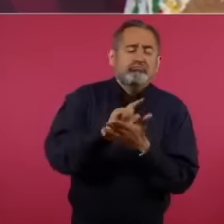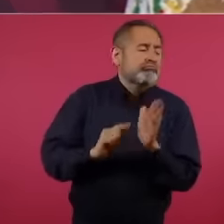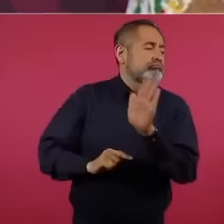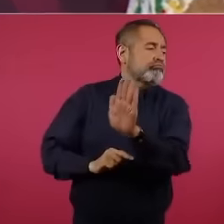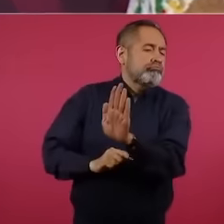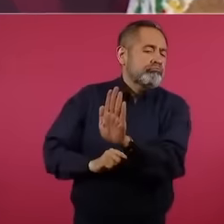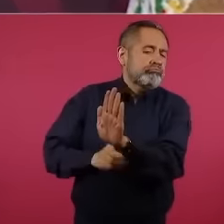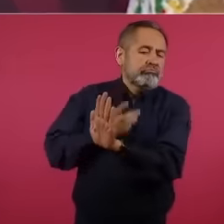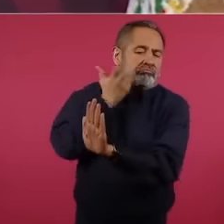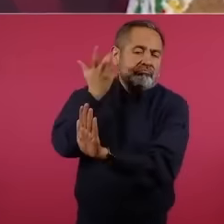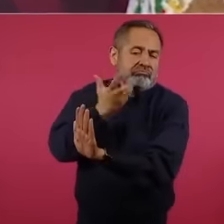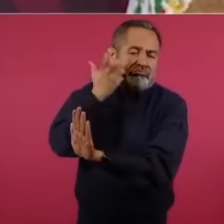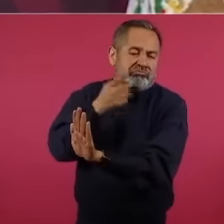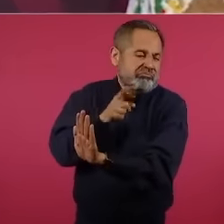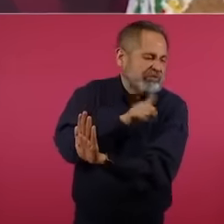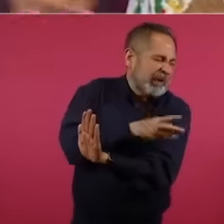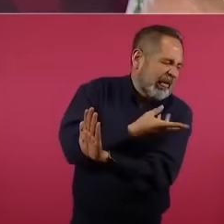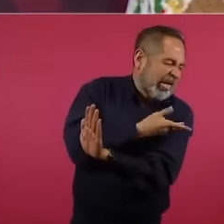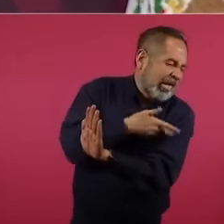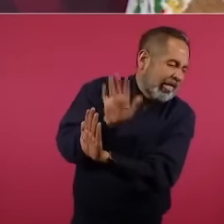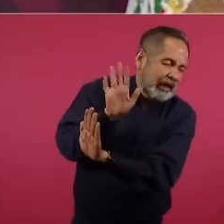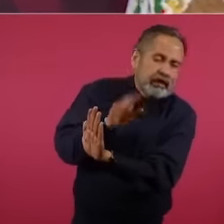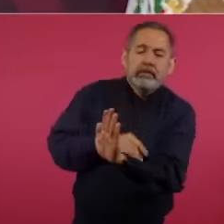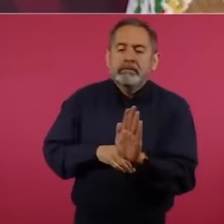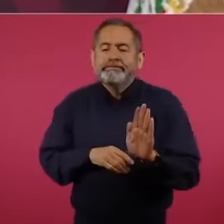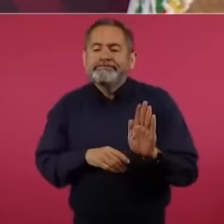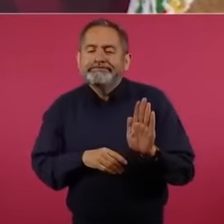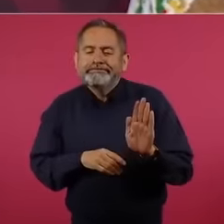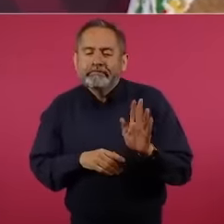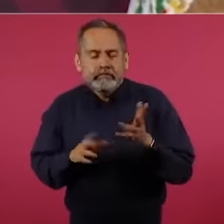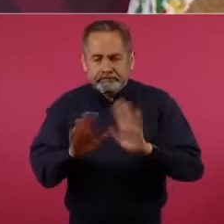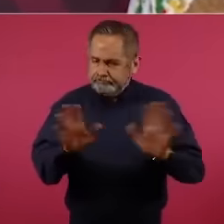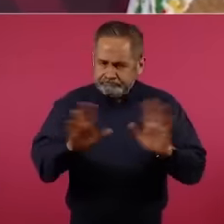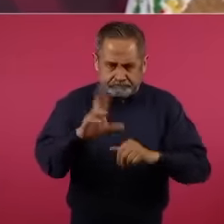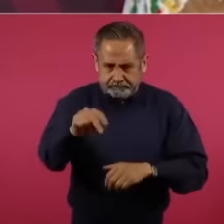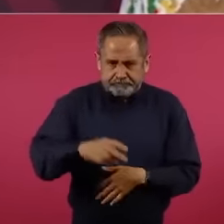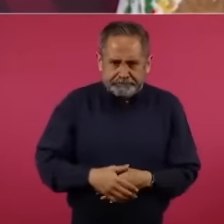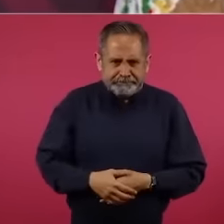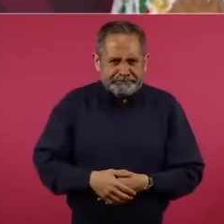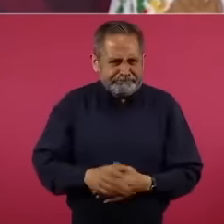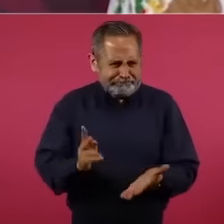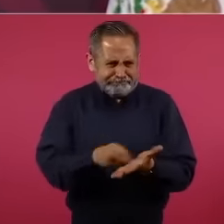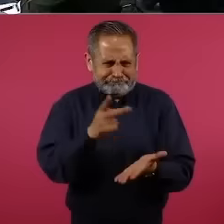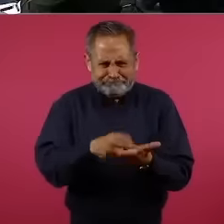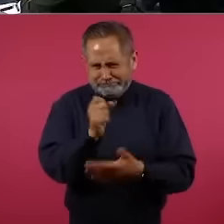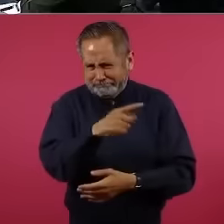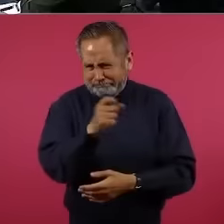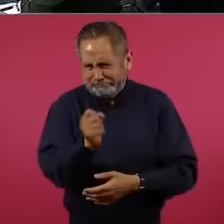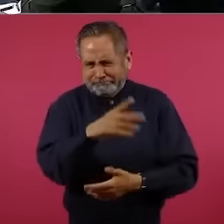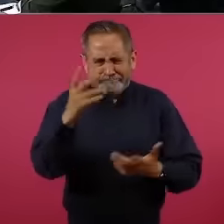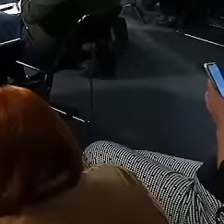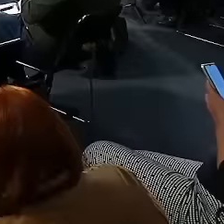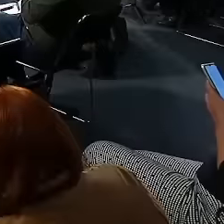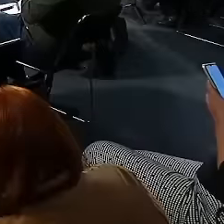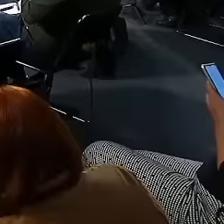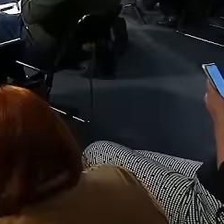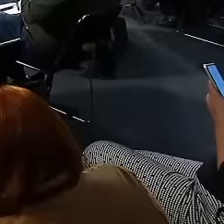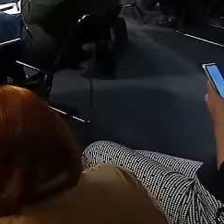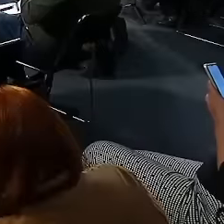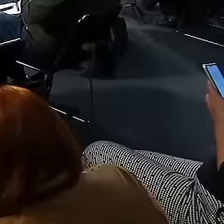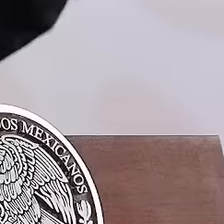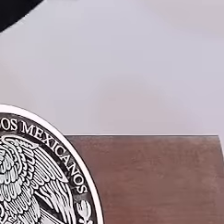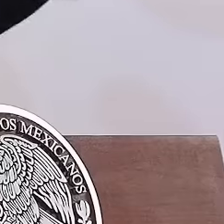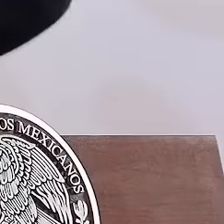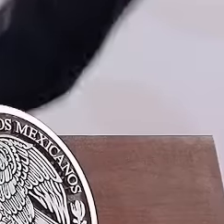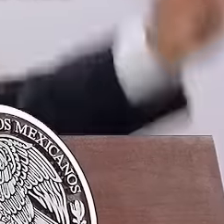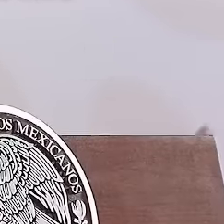como lo que están haciendo ahora. ¿Cuántas veces han repetido que la ley es la